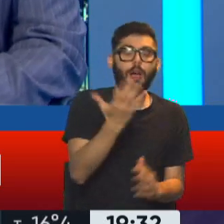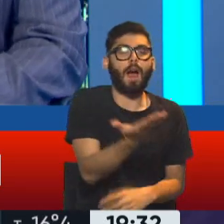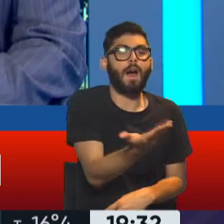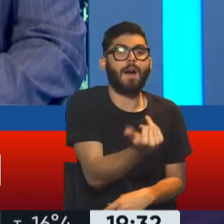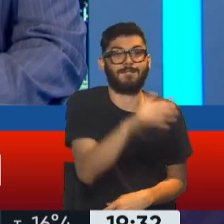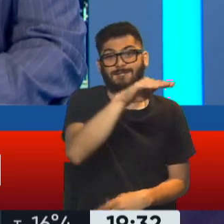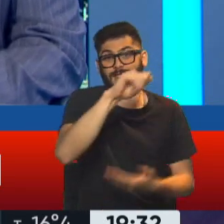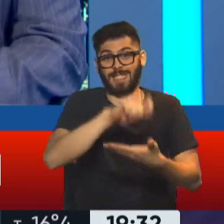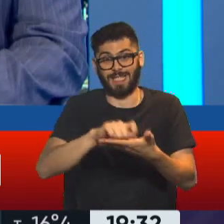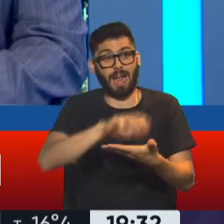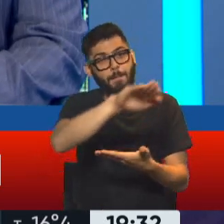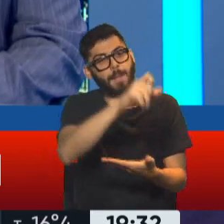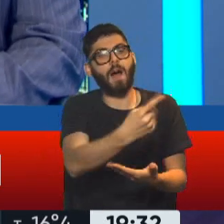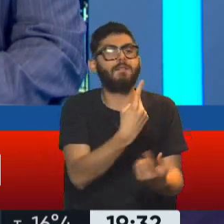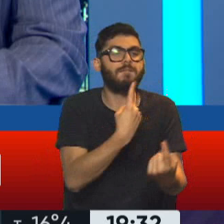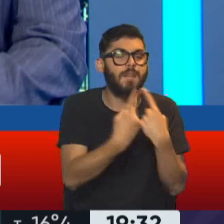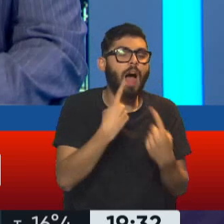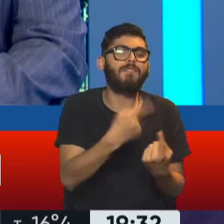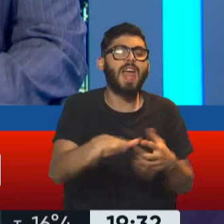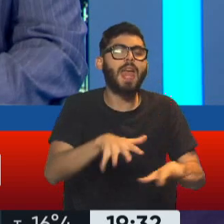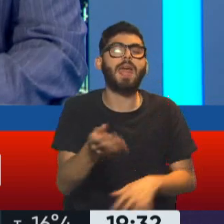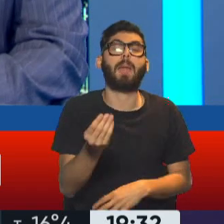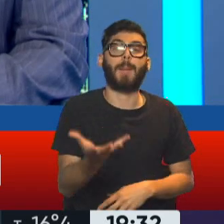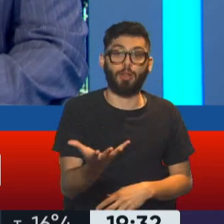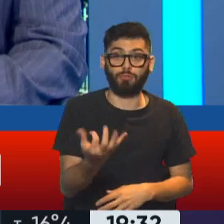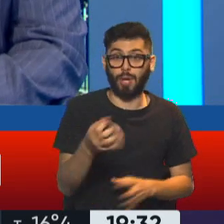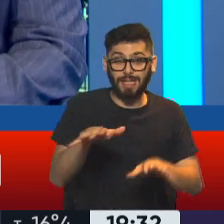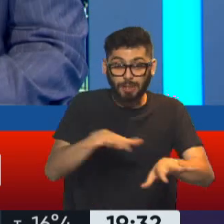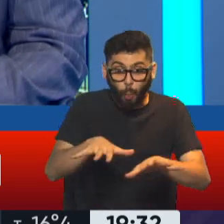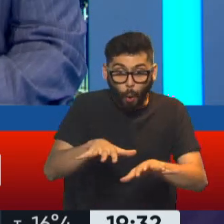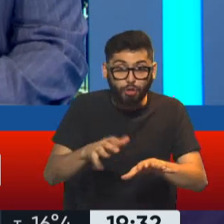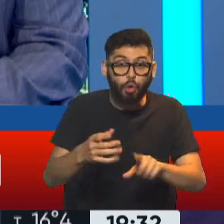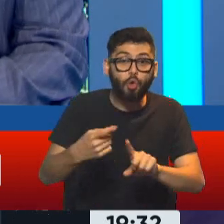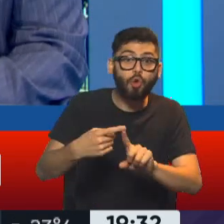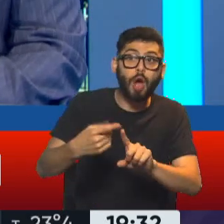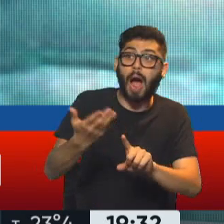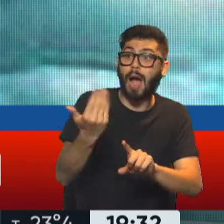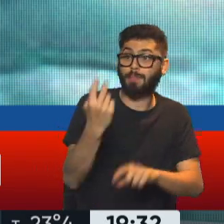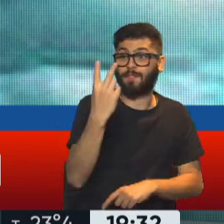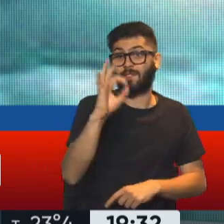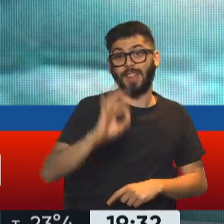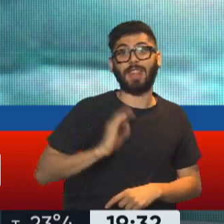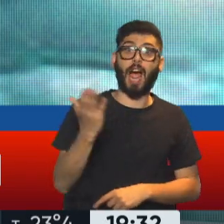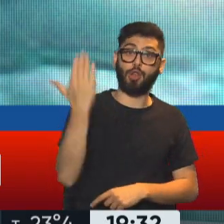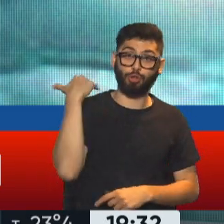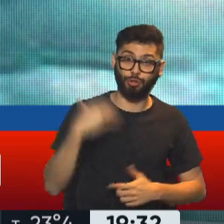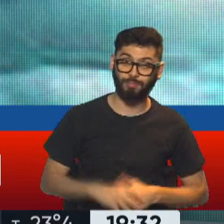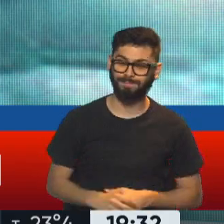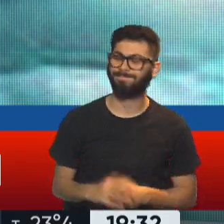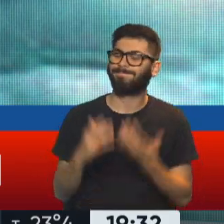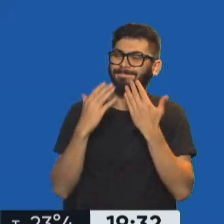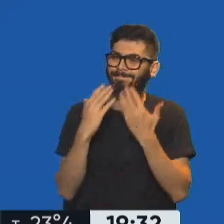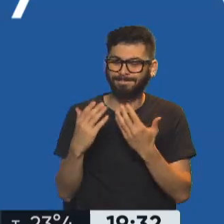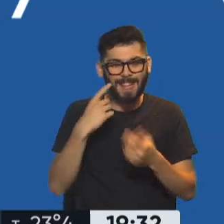explicaciones para que formule descargo por aquellos hechos que ocurrieron, insisto, hace más de dos décadas. Gracias, Néstor. Seguimos